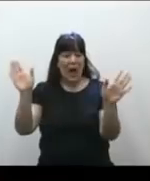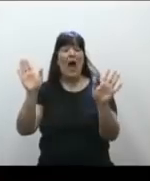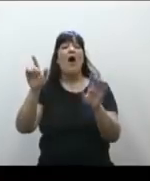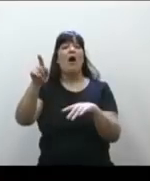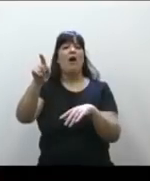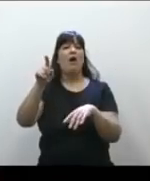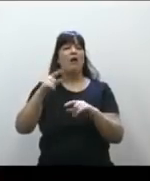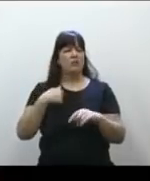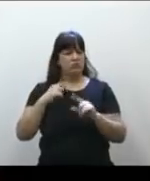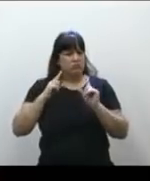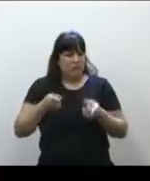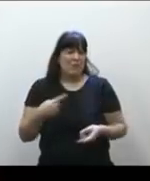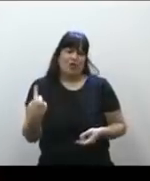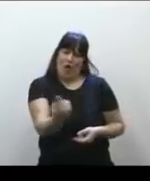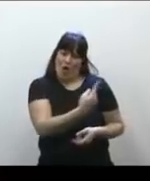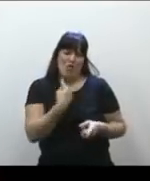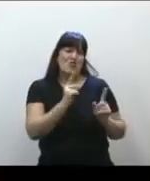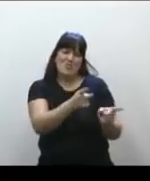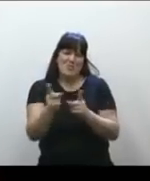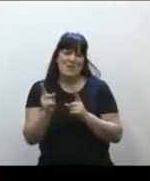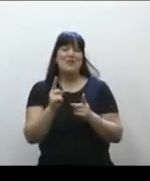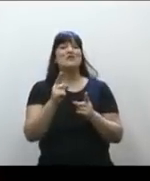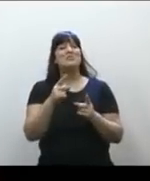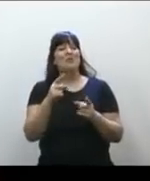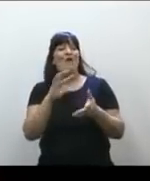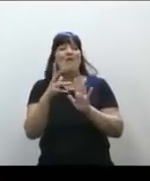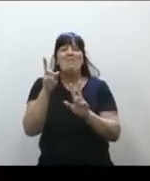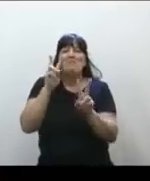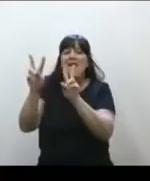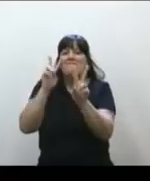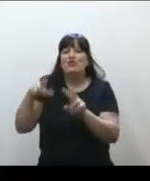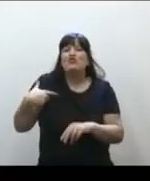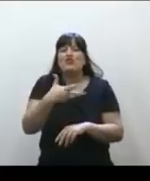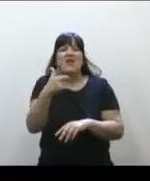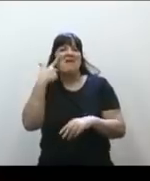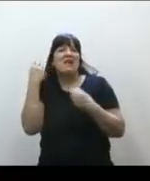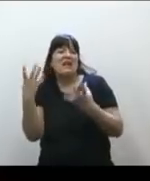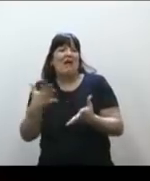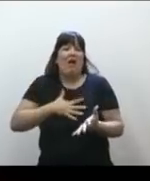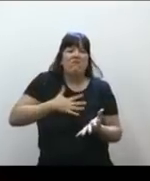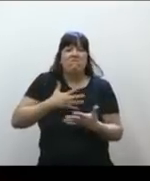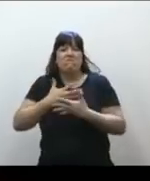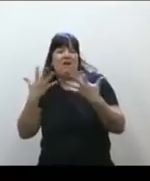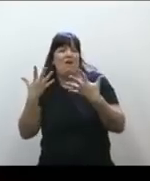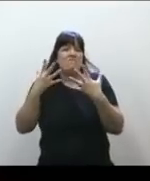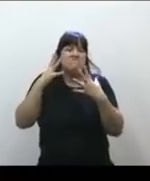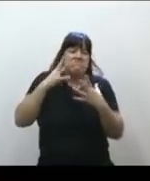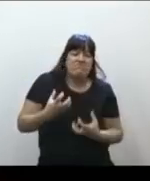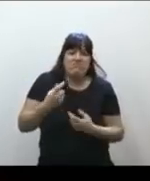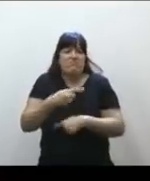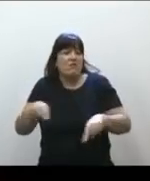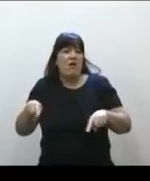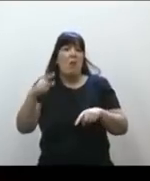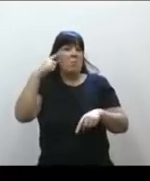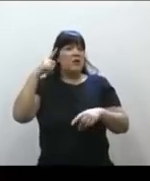yo que también como todos venimos interpretando el estado de ánimo de la sociedad, pensé de que esto en el Senado iba a